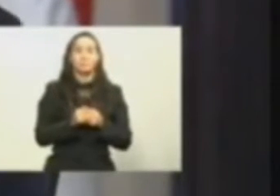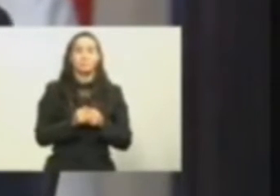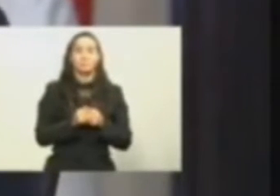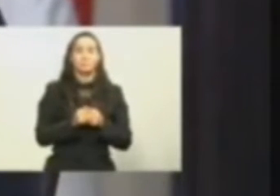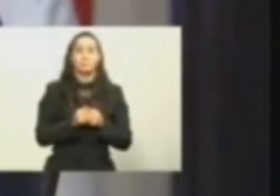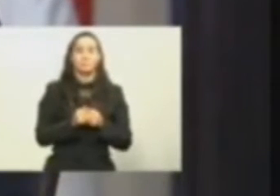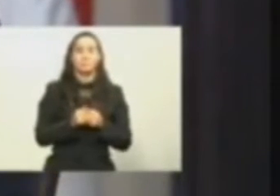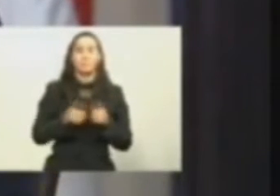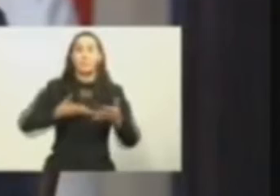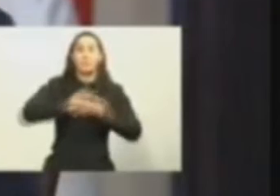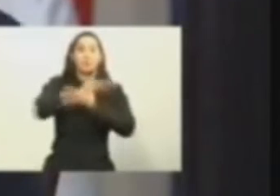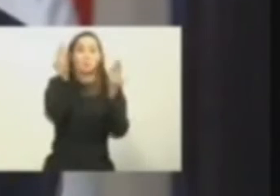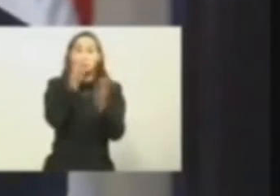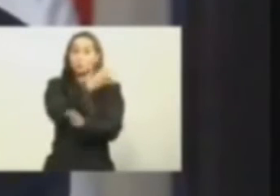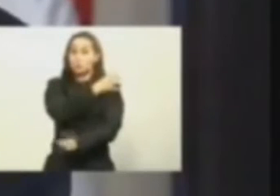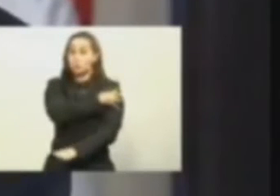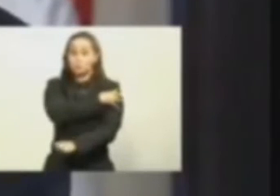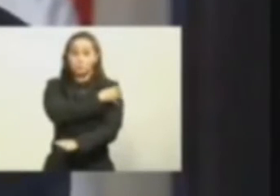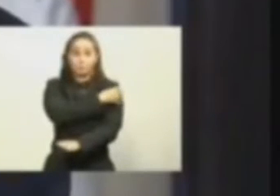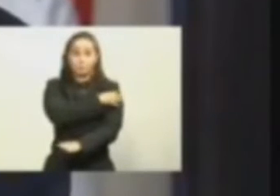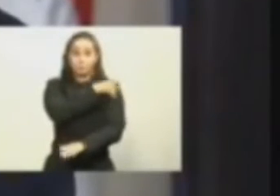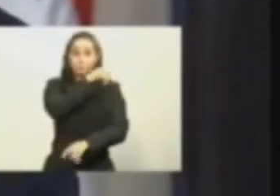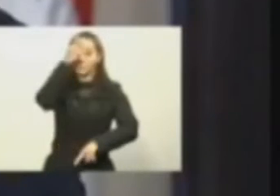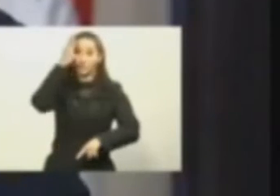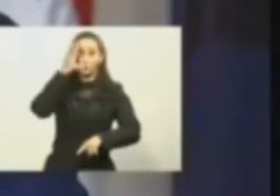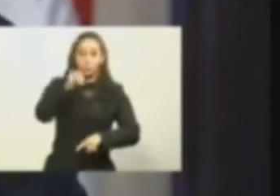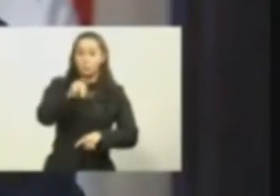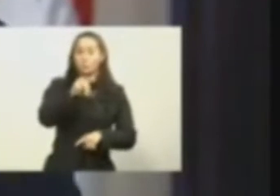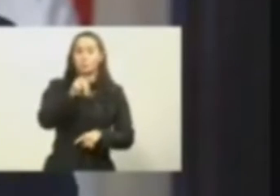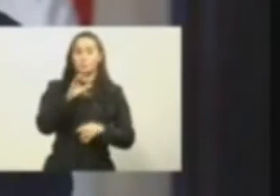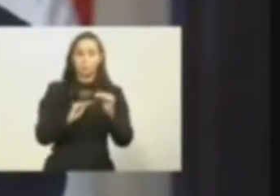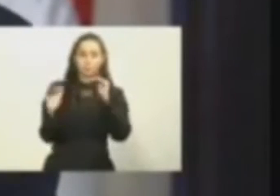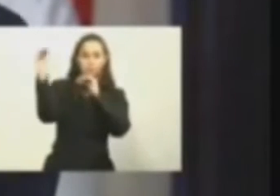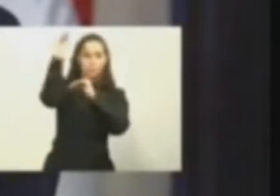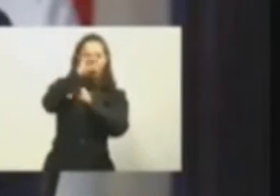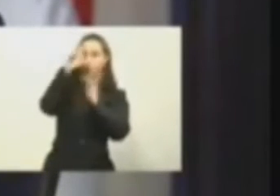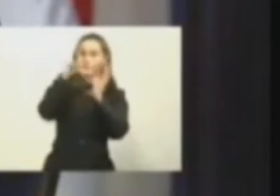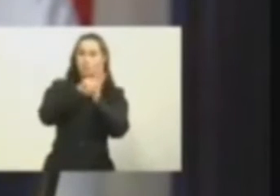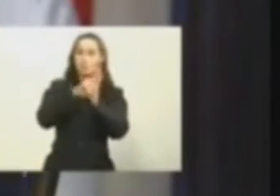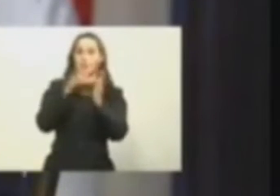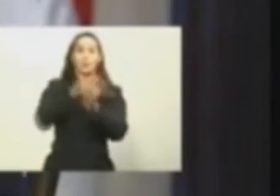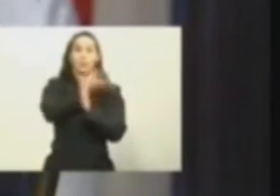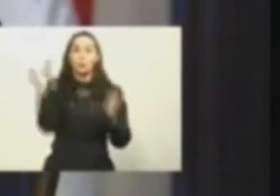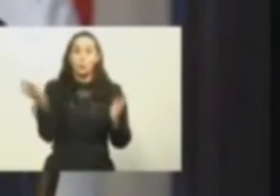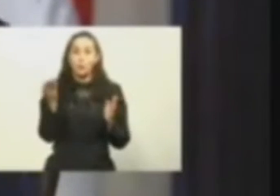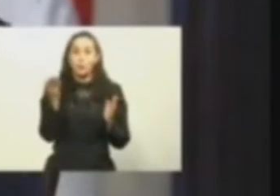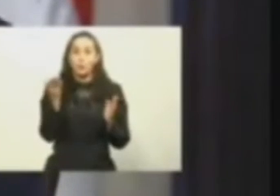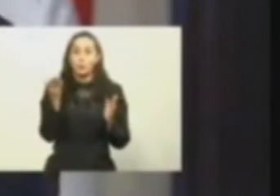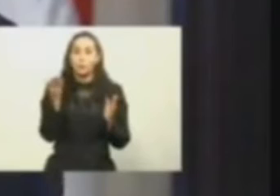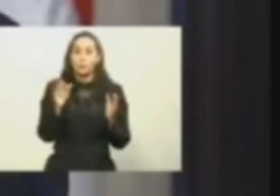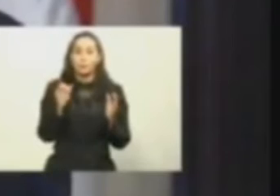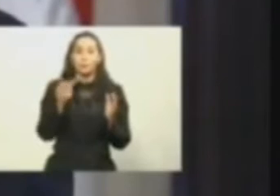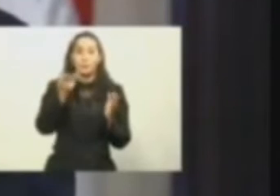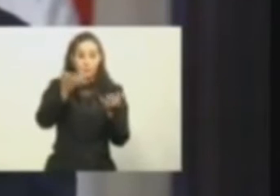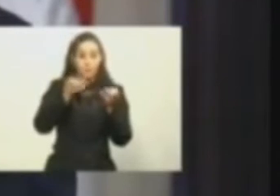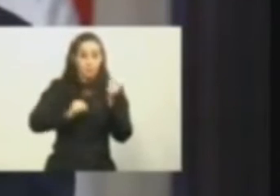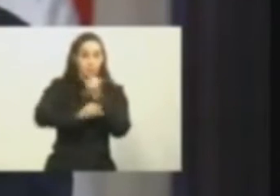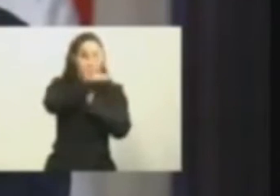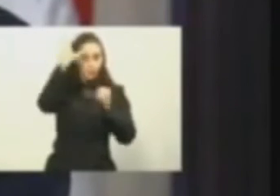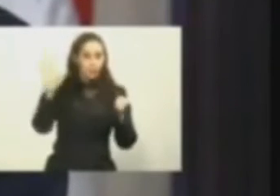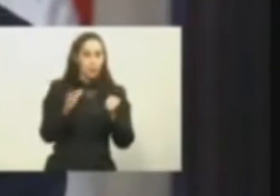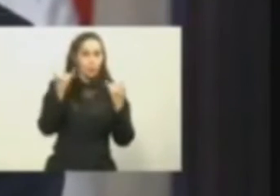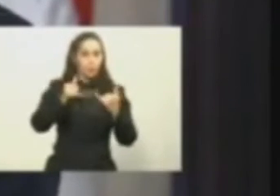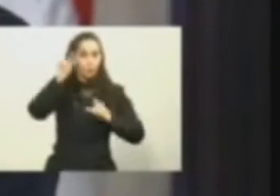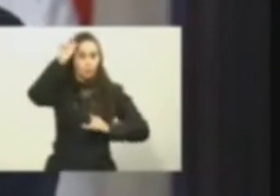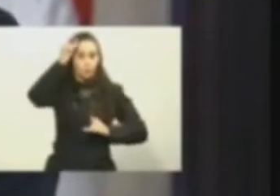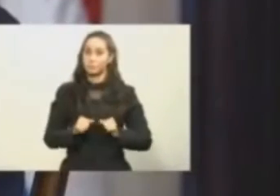No hay rango aquí que puede estar por encima de la ley y que quede claro en